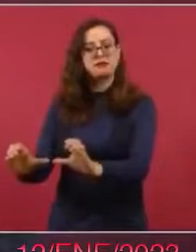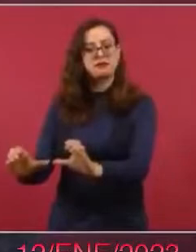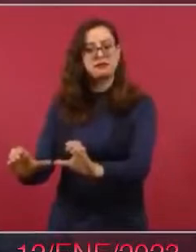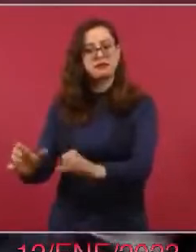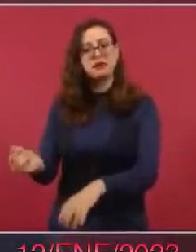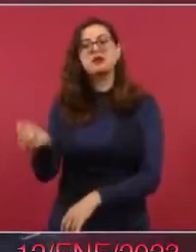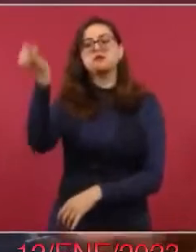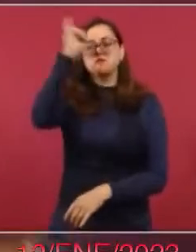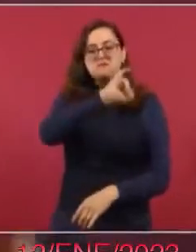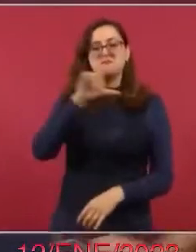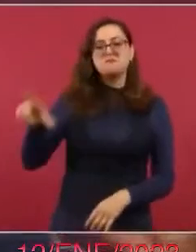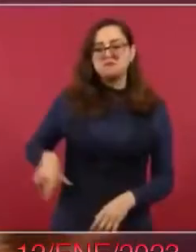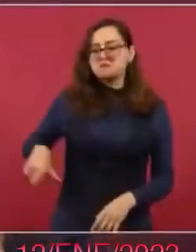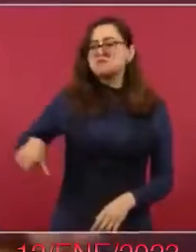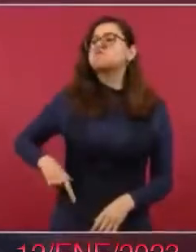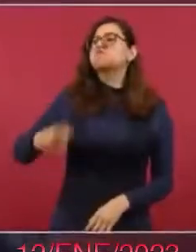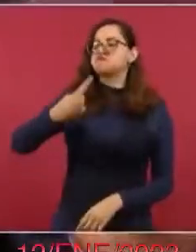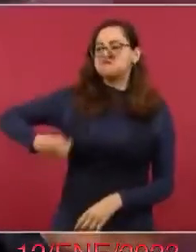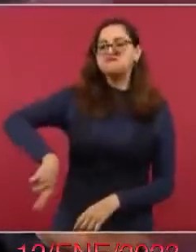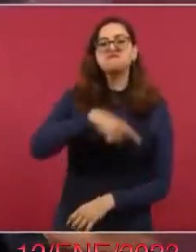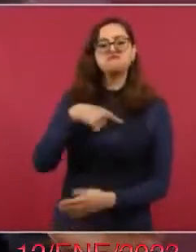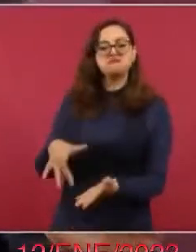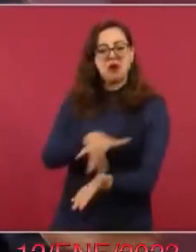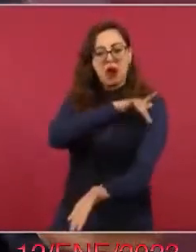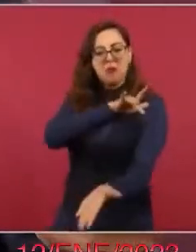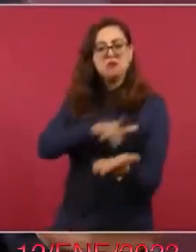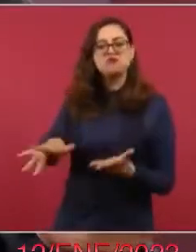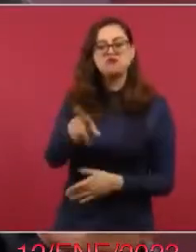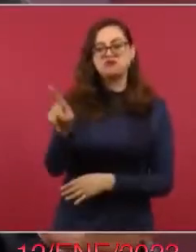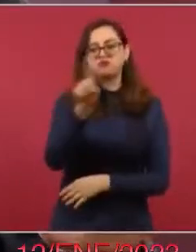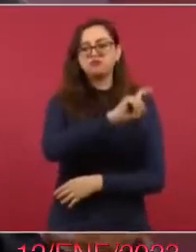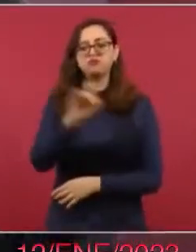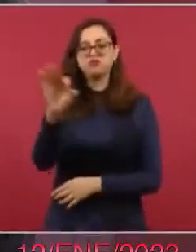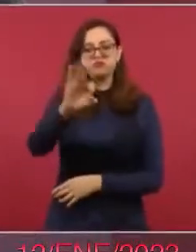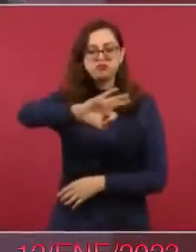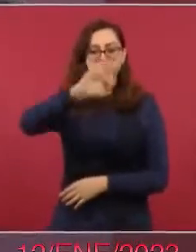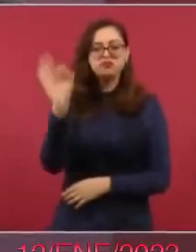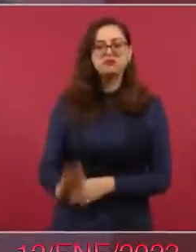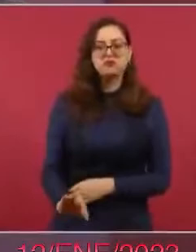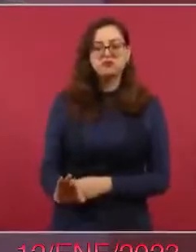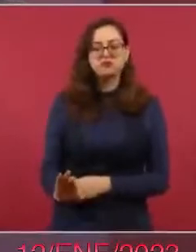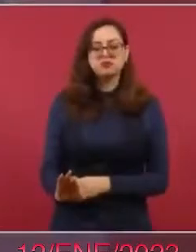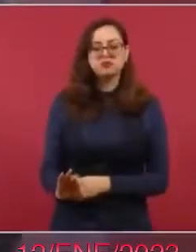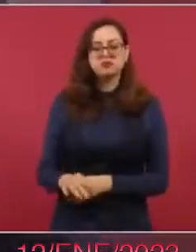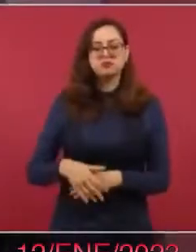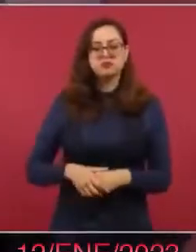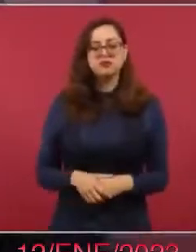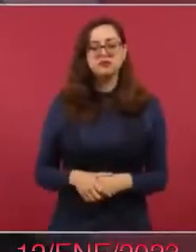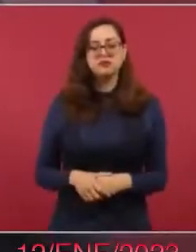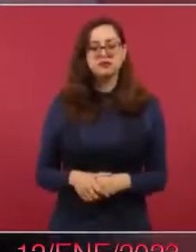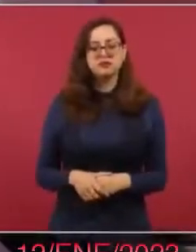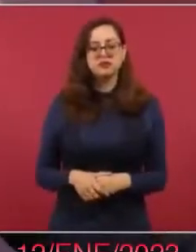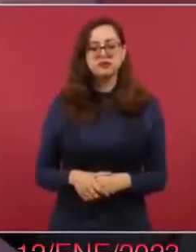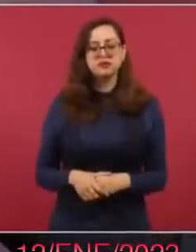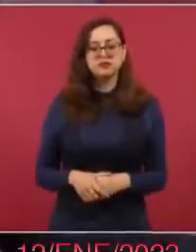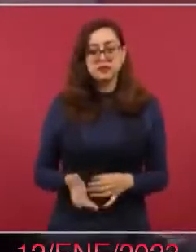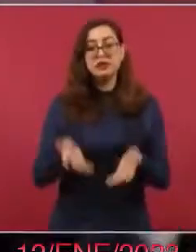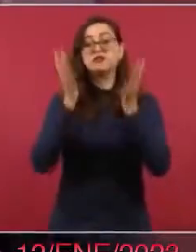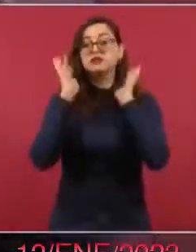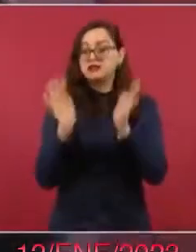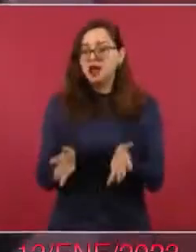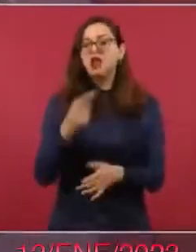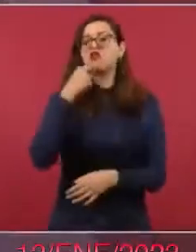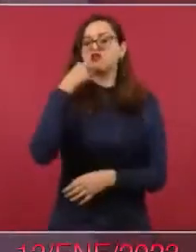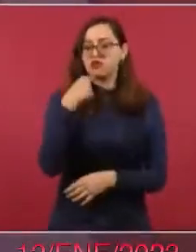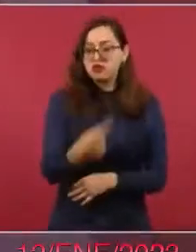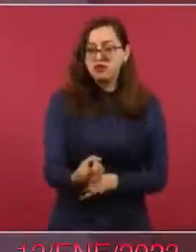todo nuestro apoyo. Y ya lo mencionó,